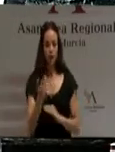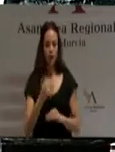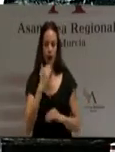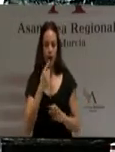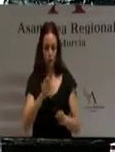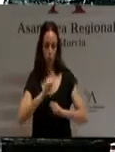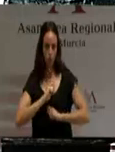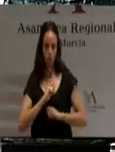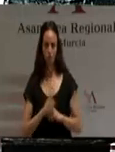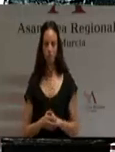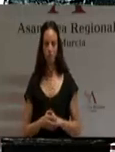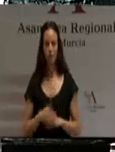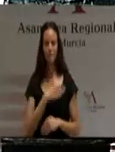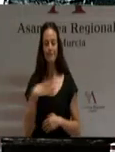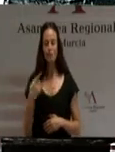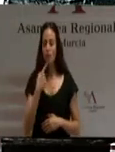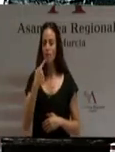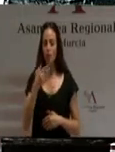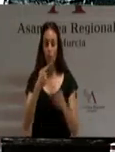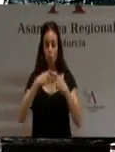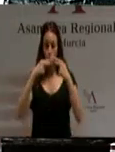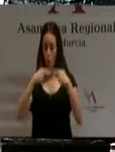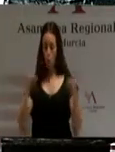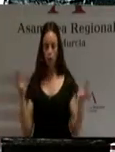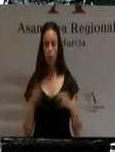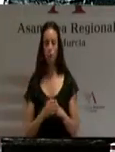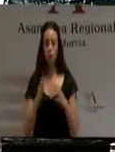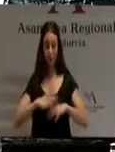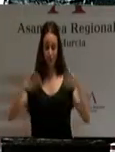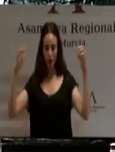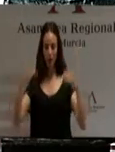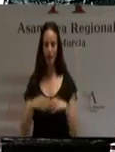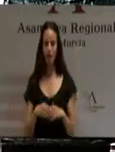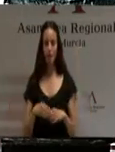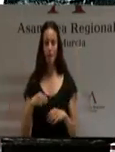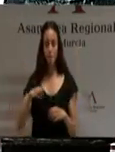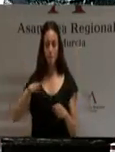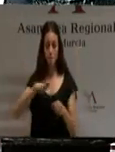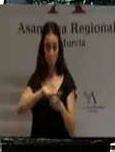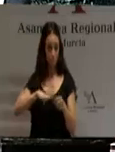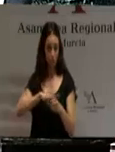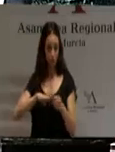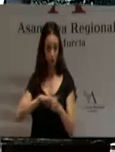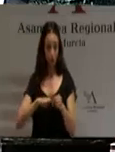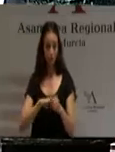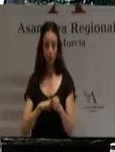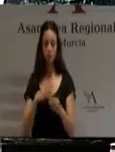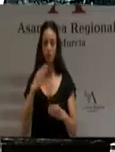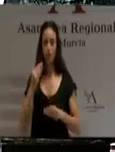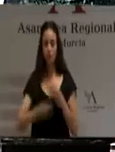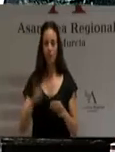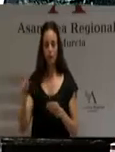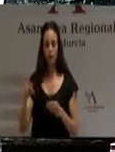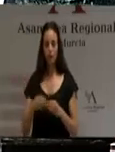Quiero expresar públicamente ante la Cámara la inmensa labor realizada por la patronal y los sindicatos en aras de mantener primero y